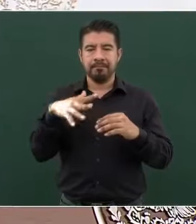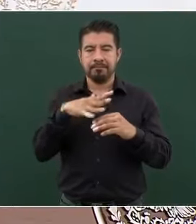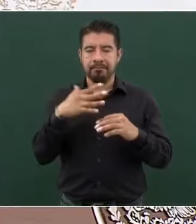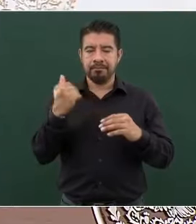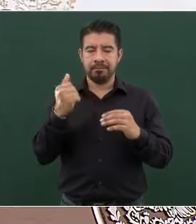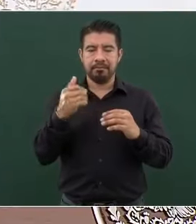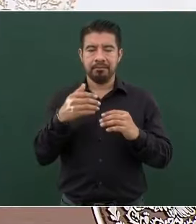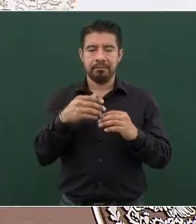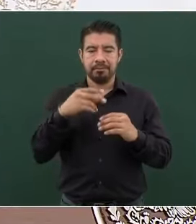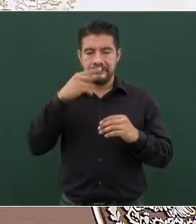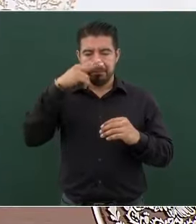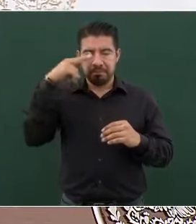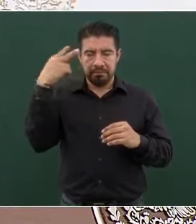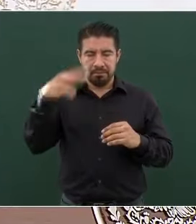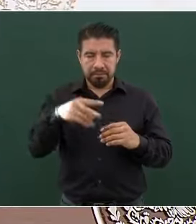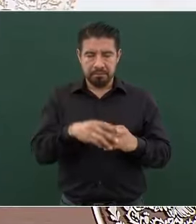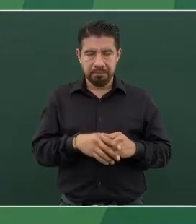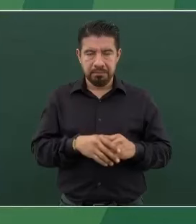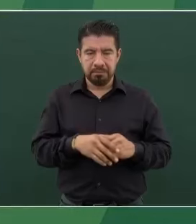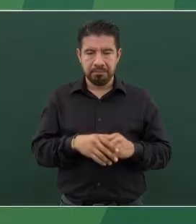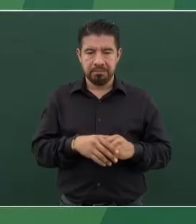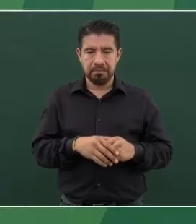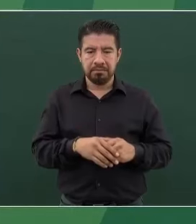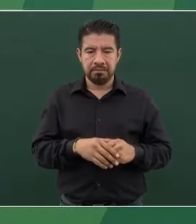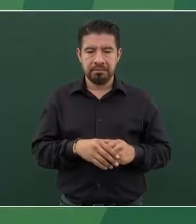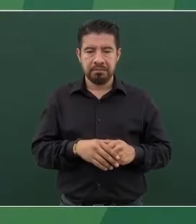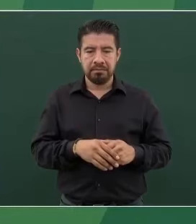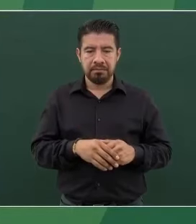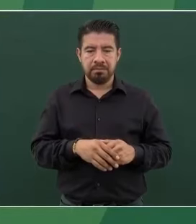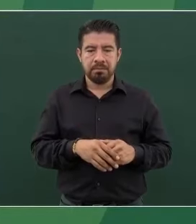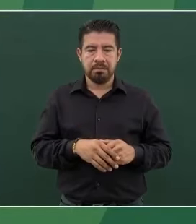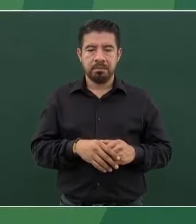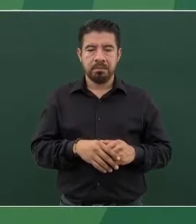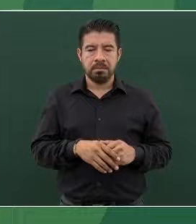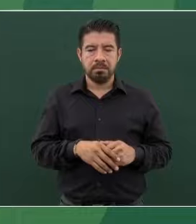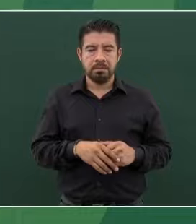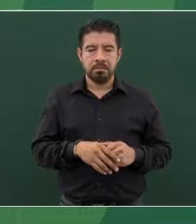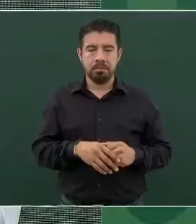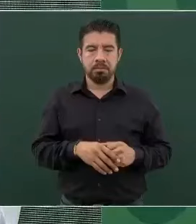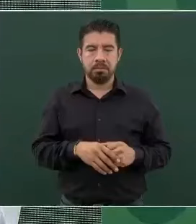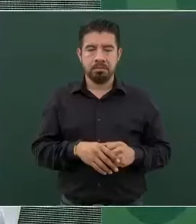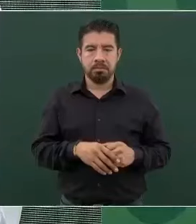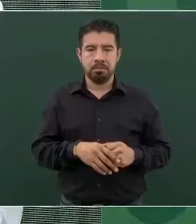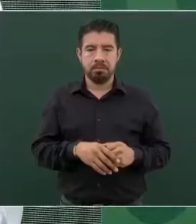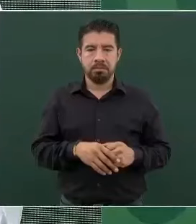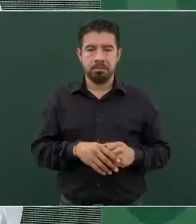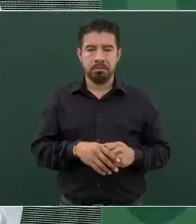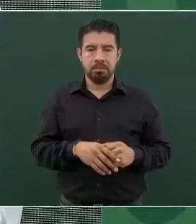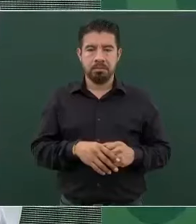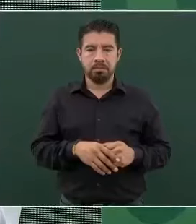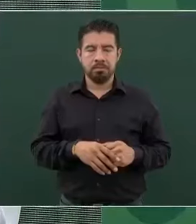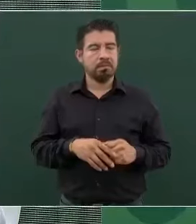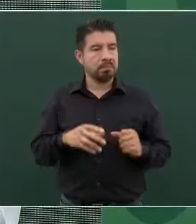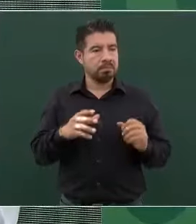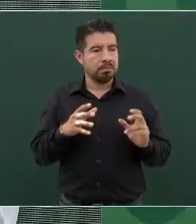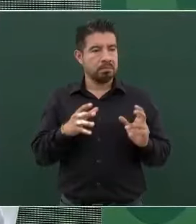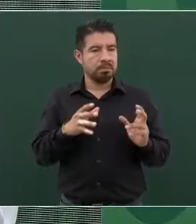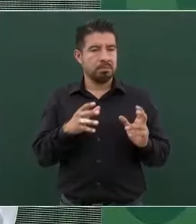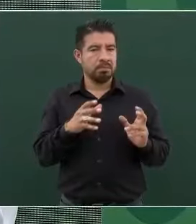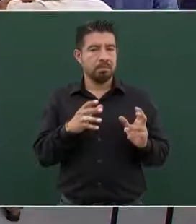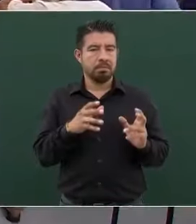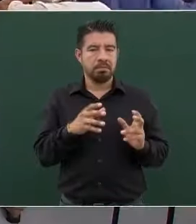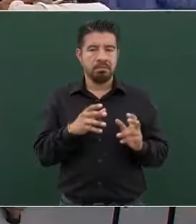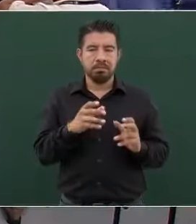Más que hay veces yo no tenía todos los